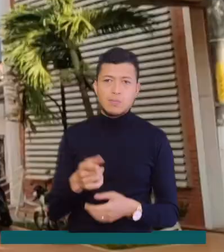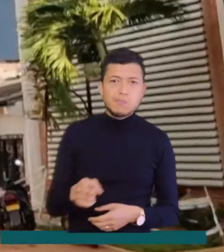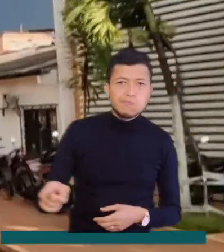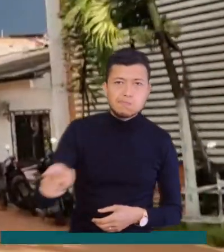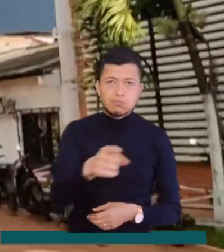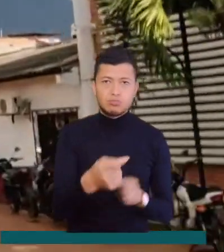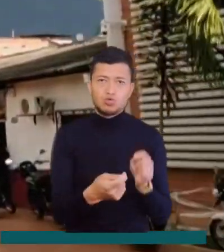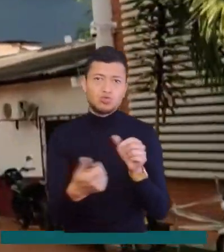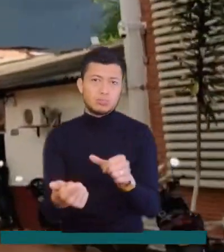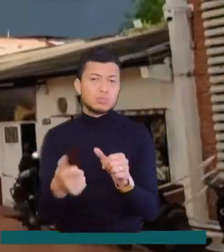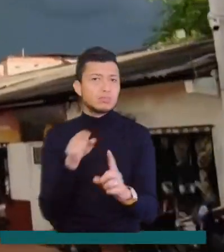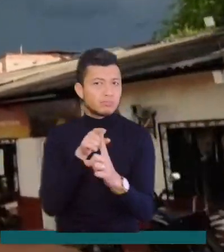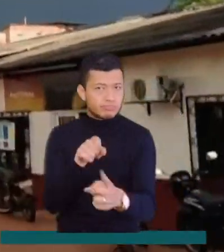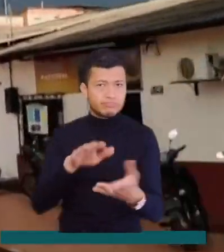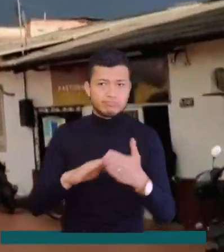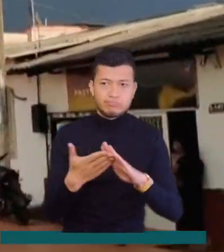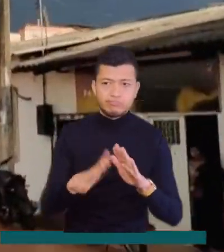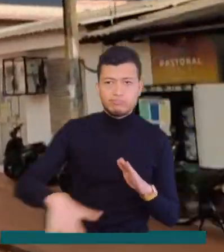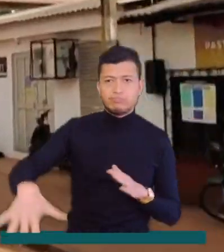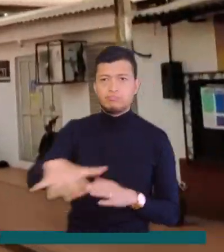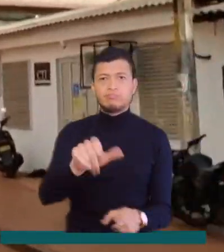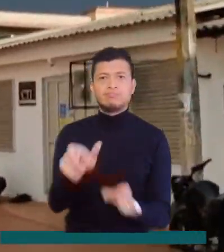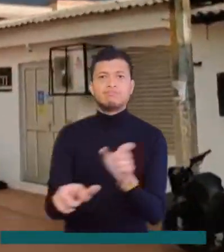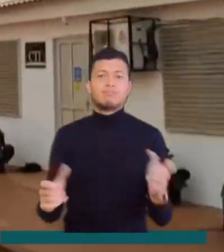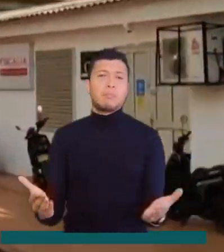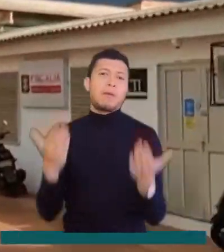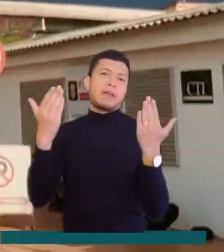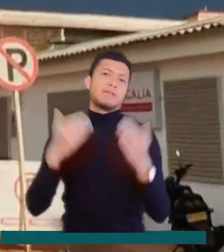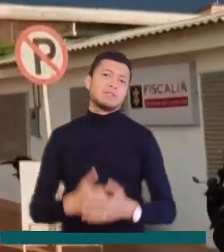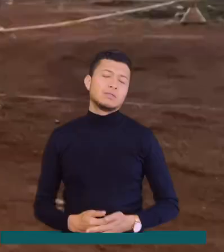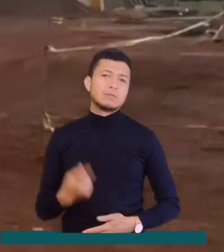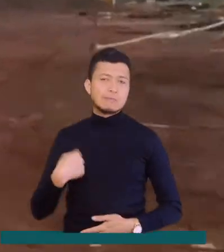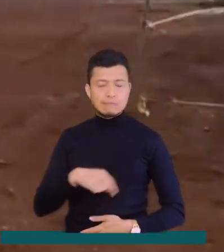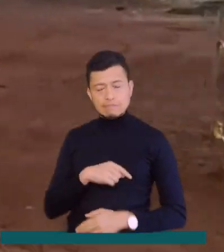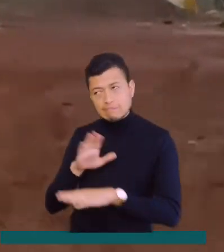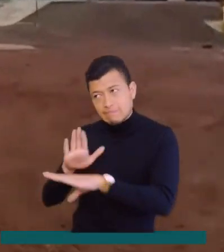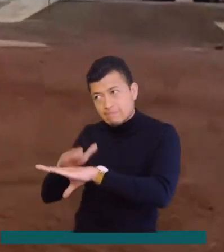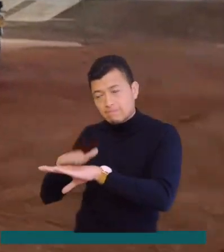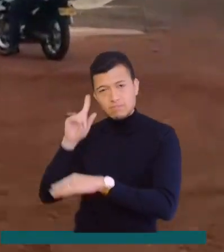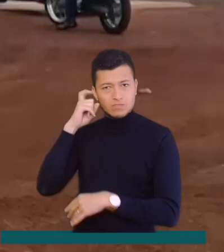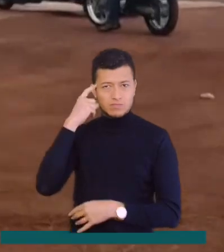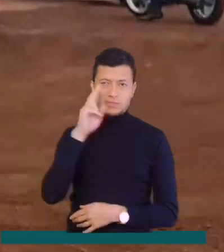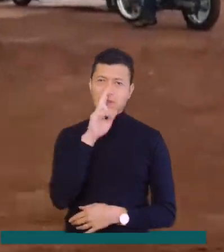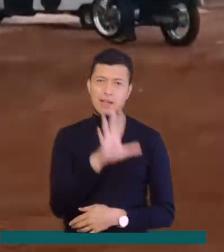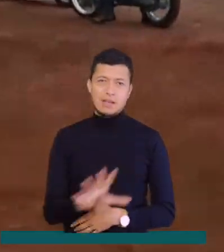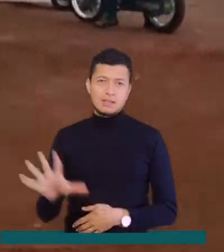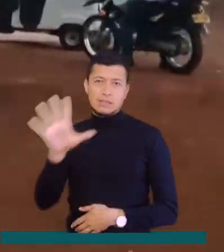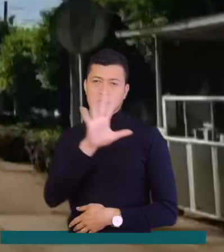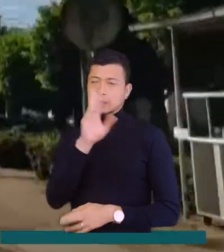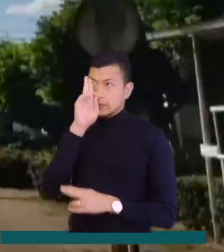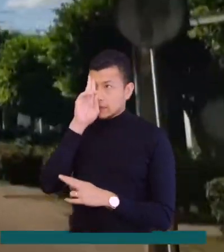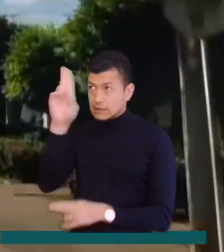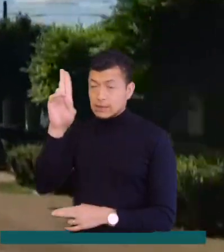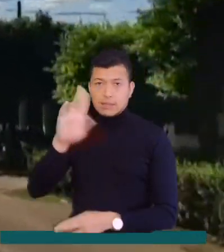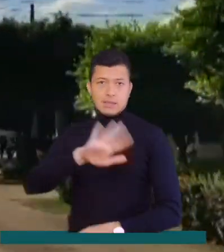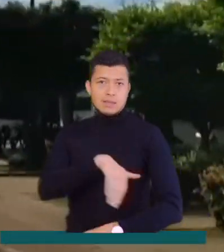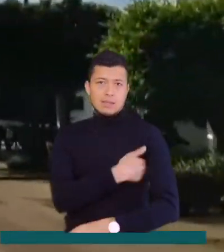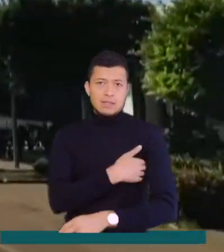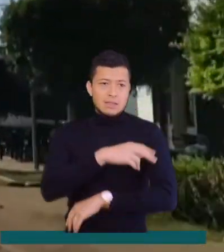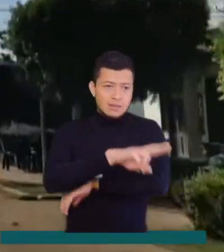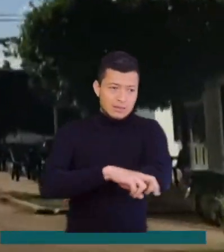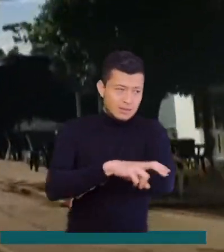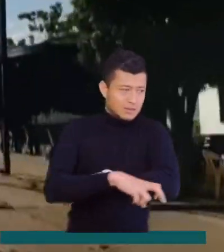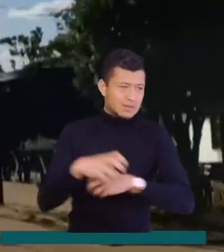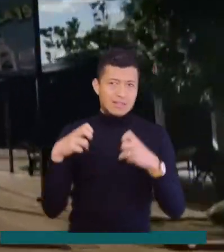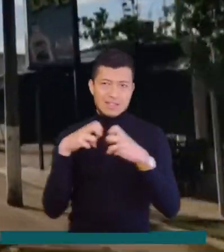comunidad carreñense y para el servicio de toda nuestra población. Hacemos un llamado muy respetuoso al gobierno nacional, exactamente al Ministerio de Minas y